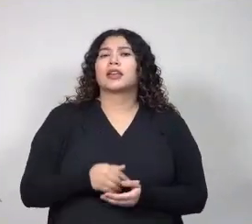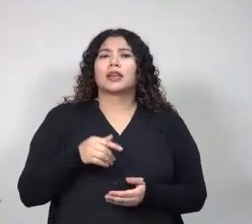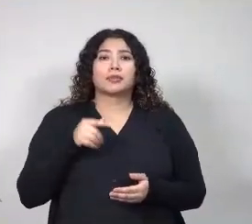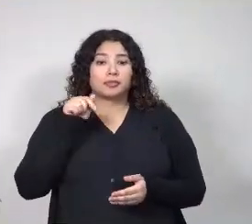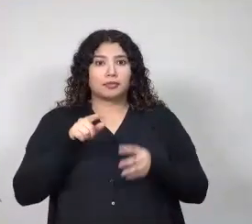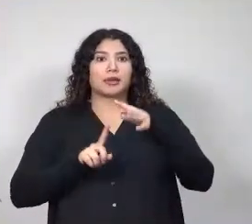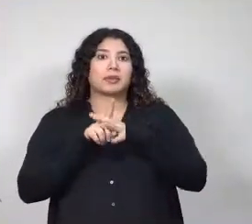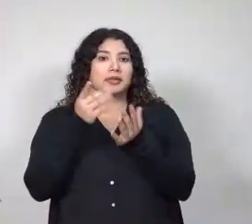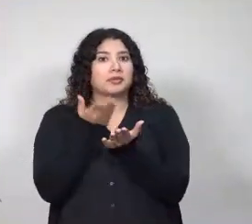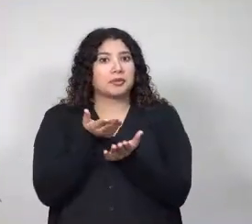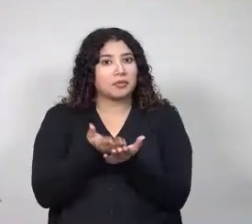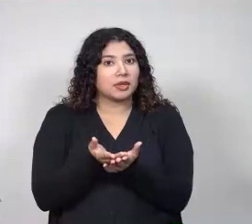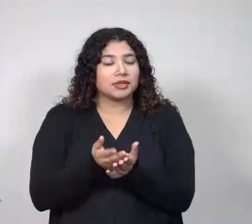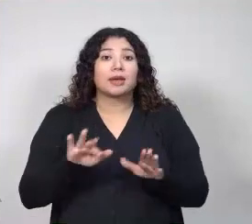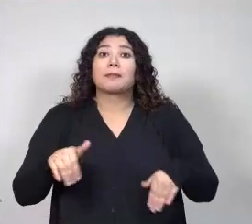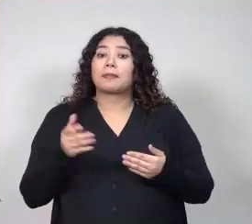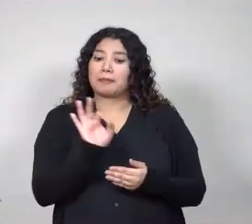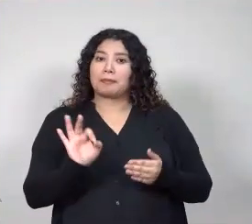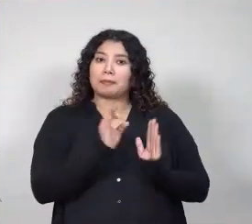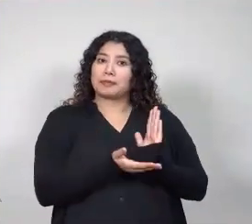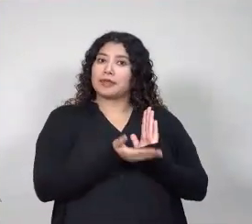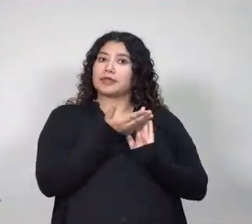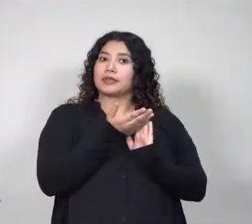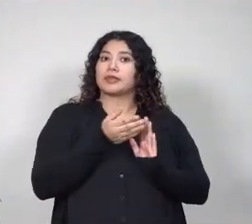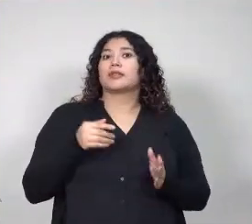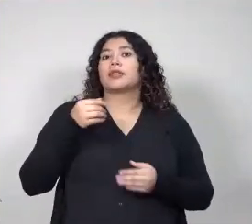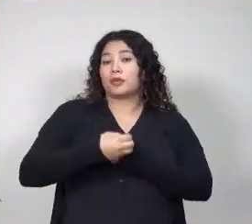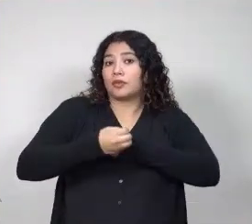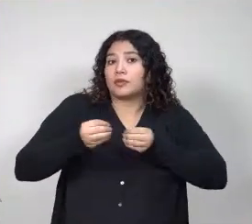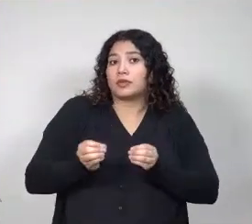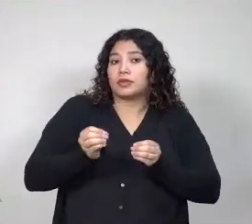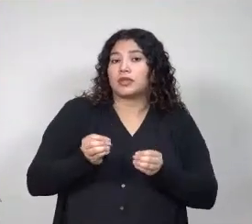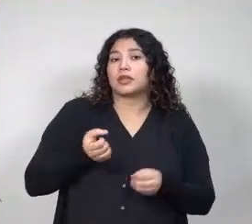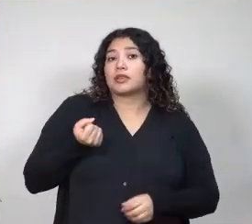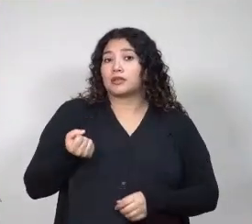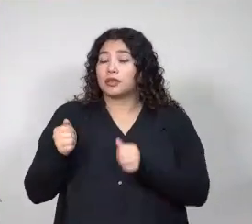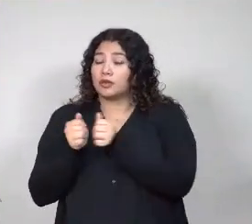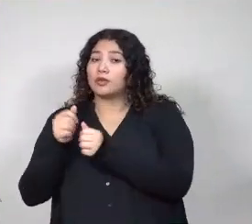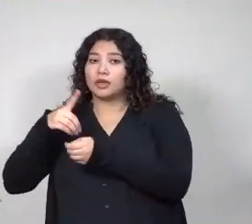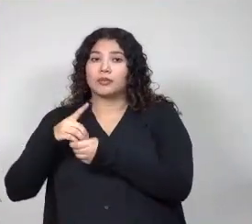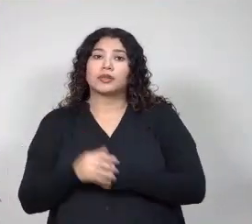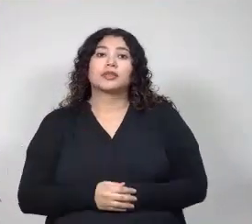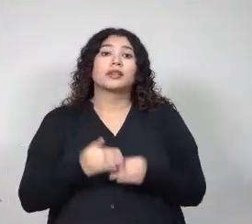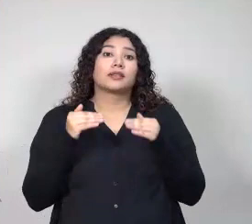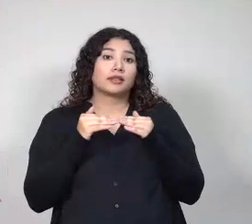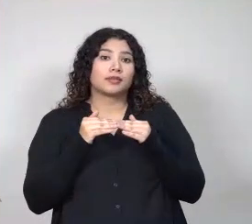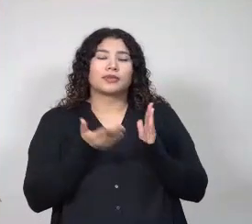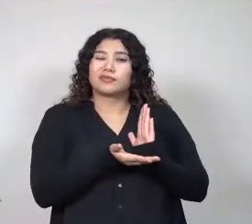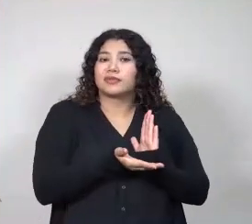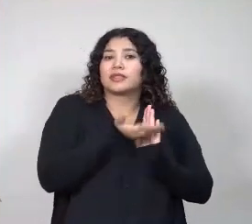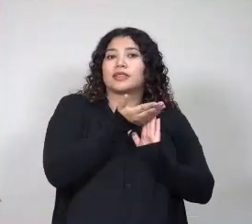propuestas de fortalecimiento para la Oficina de Atención a Estudiantes con Discapacidad y también de fortalecimiento a